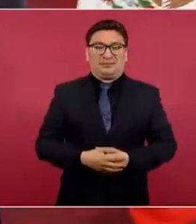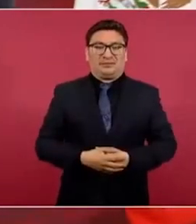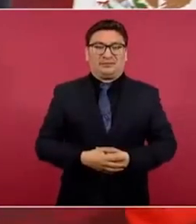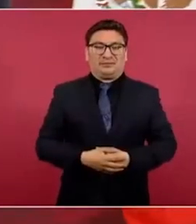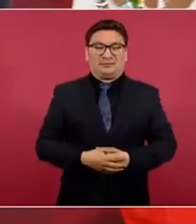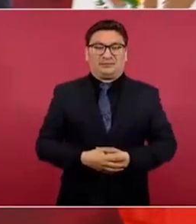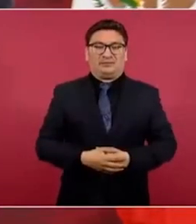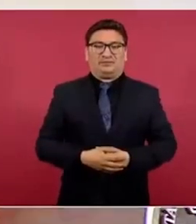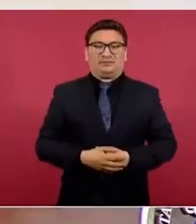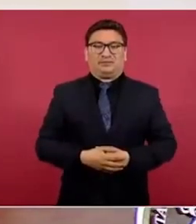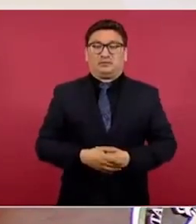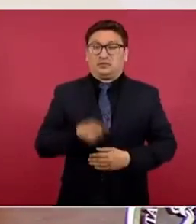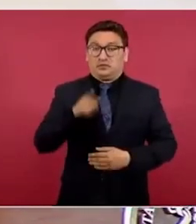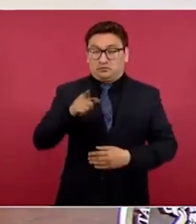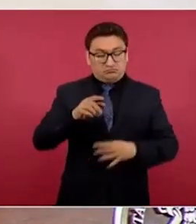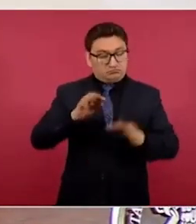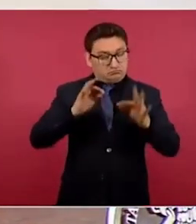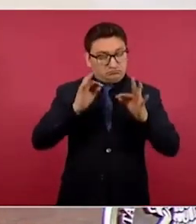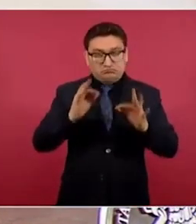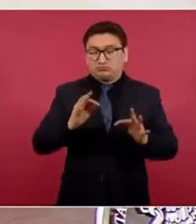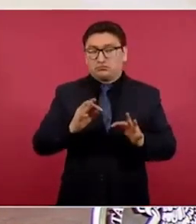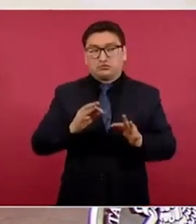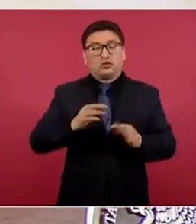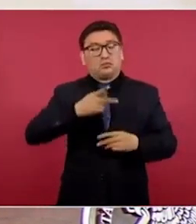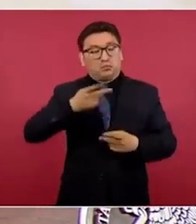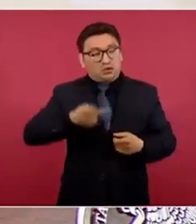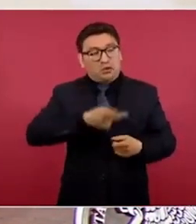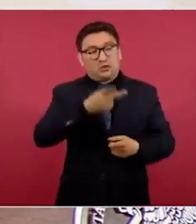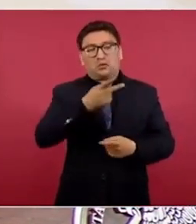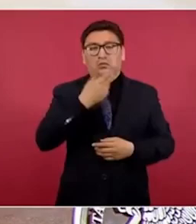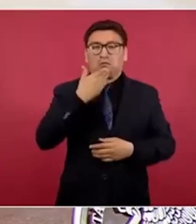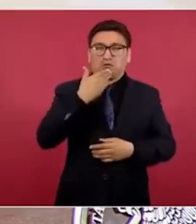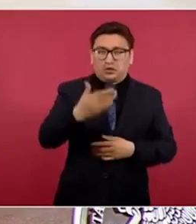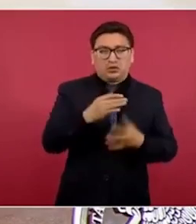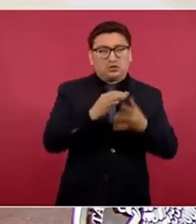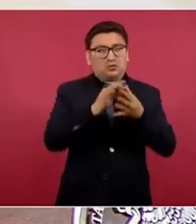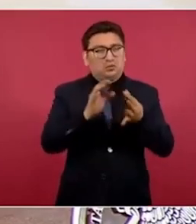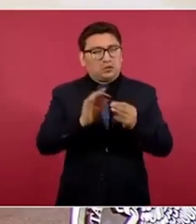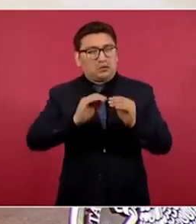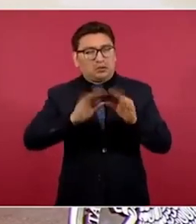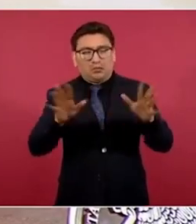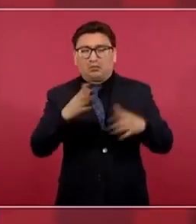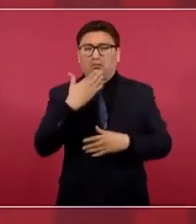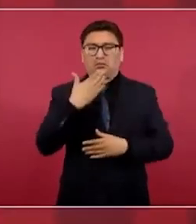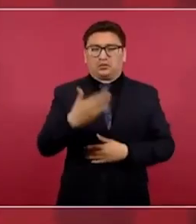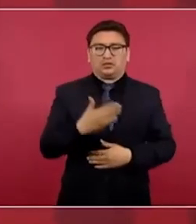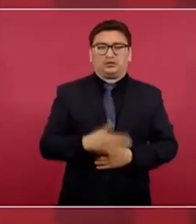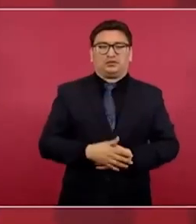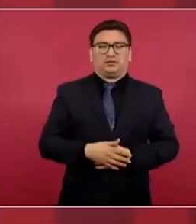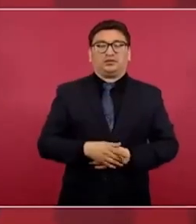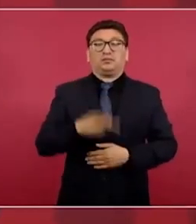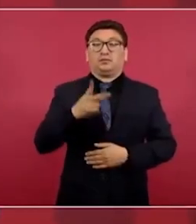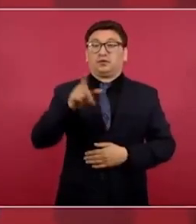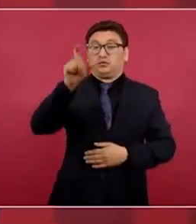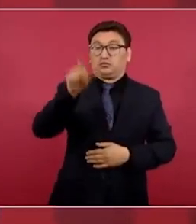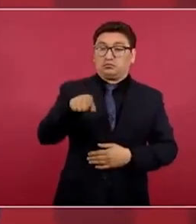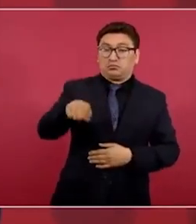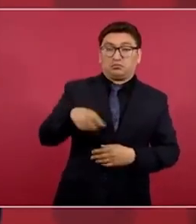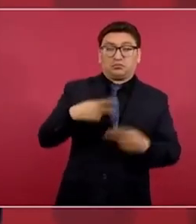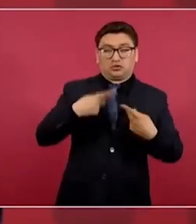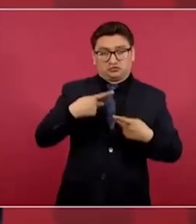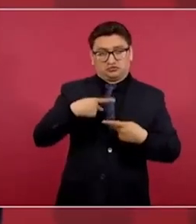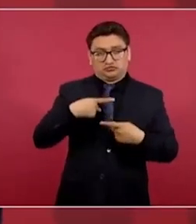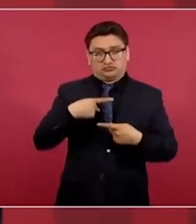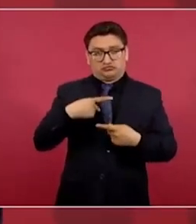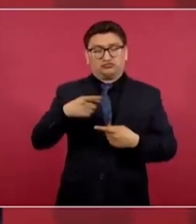consecuente, su pregunta bien articulada, pero además con